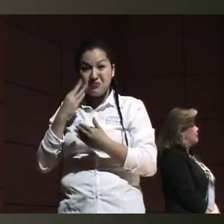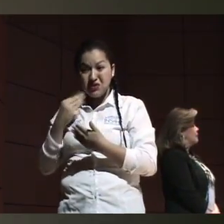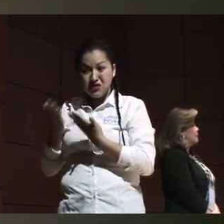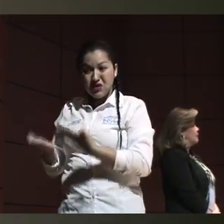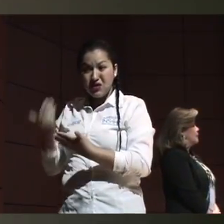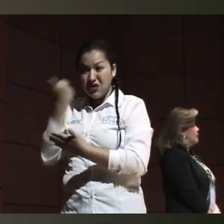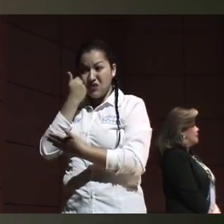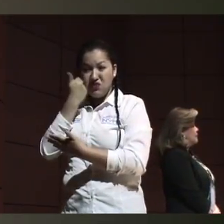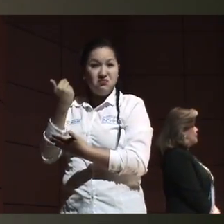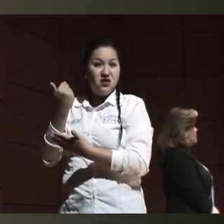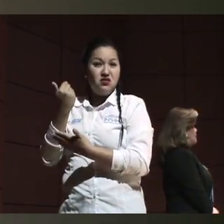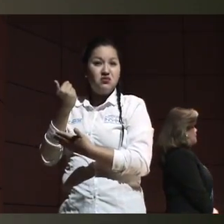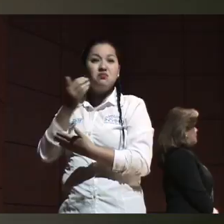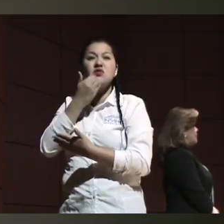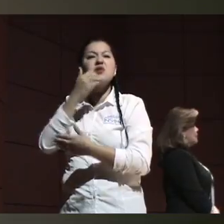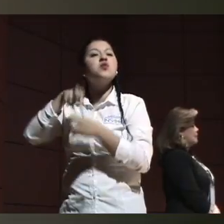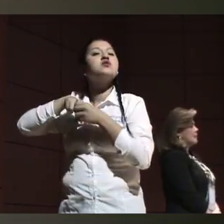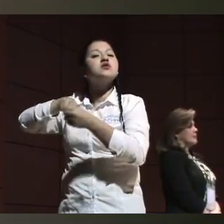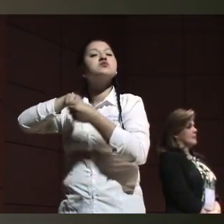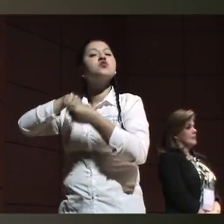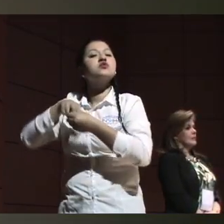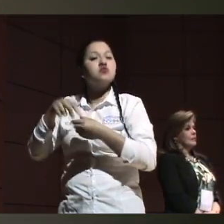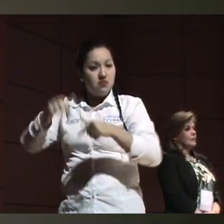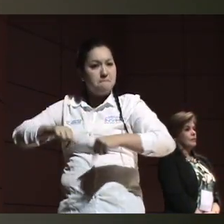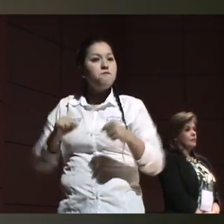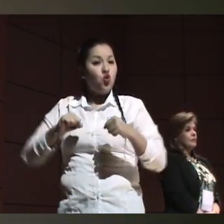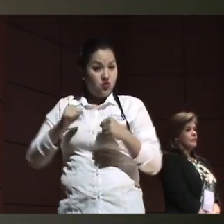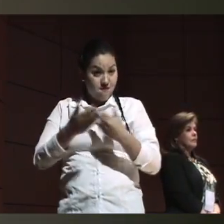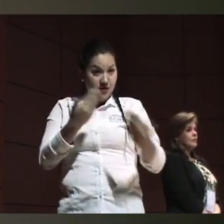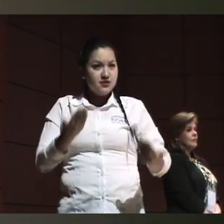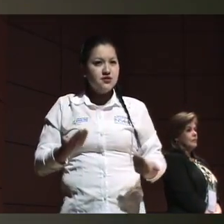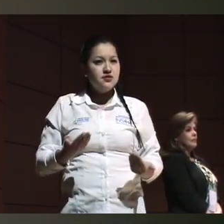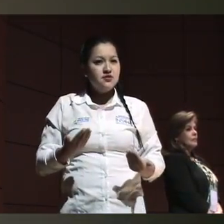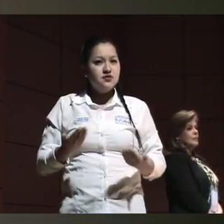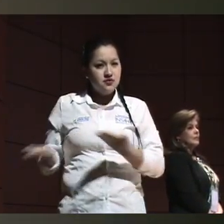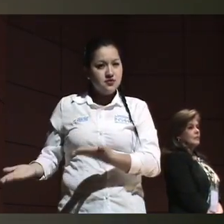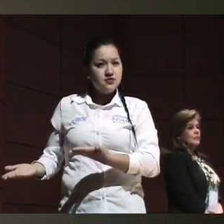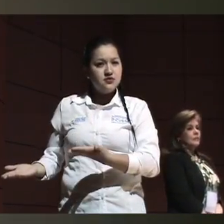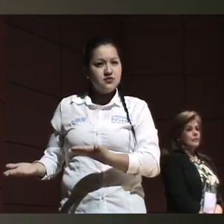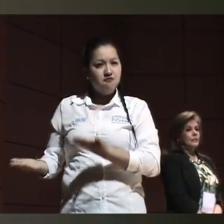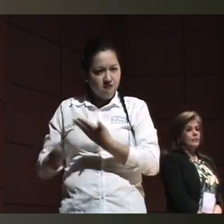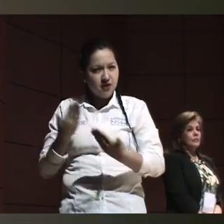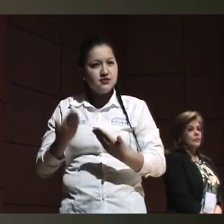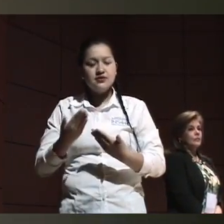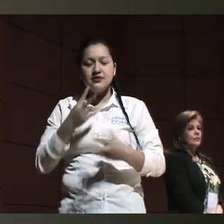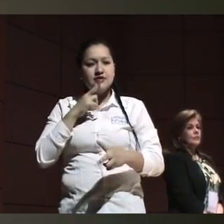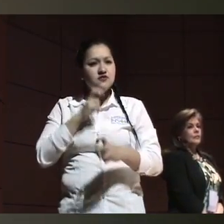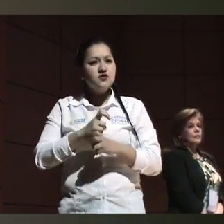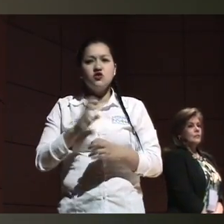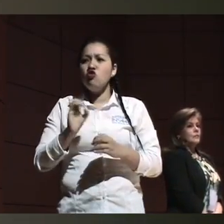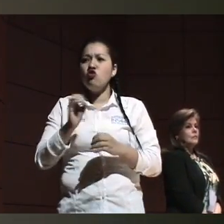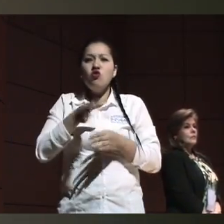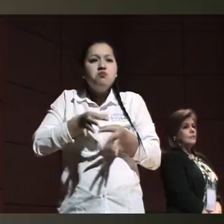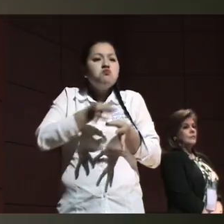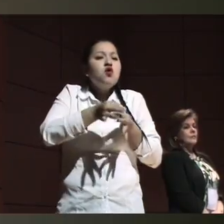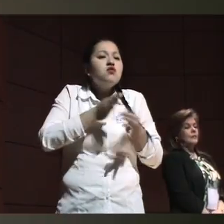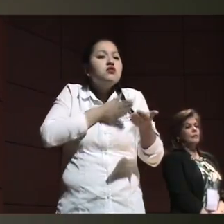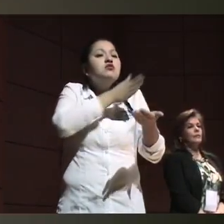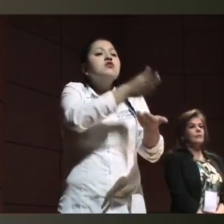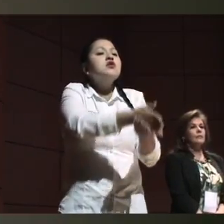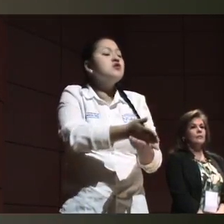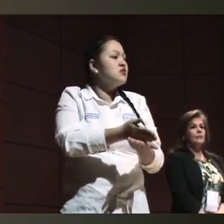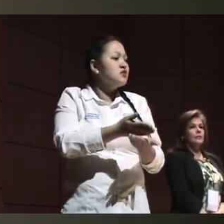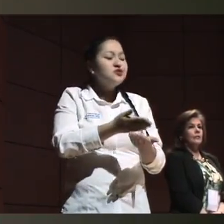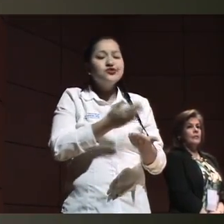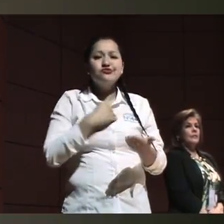condición que es el transporte. Acceder a una ciudad como Bogotá o en una ciudad diferente o en una provincia, llegar a buscar un especialista, cómo